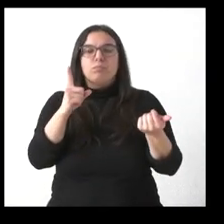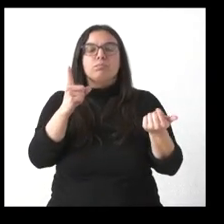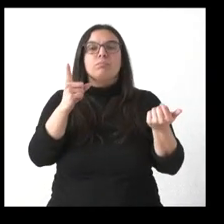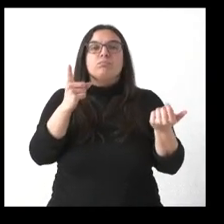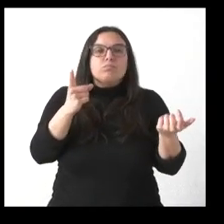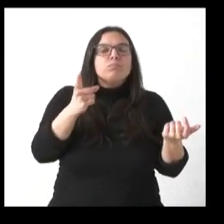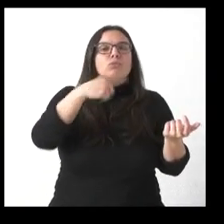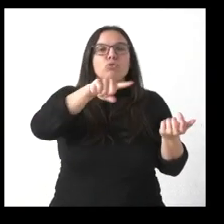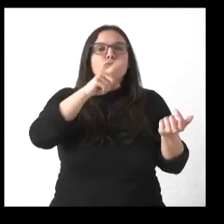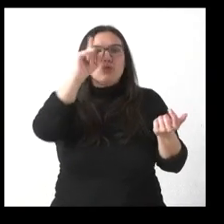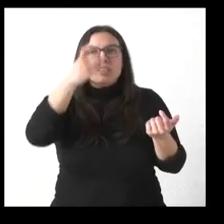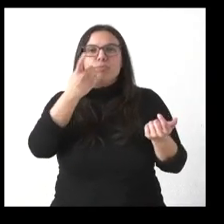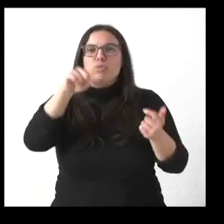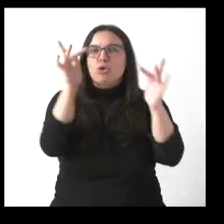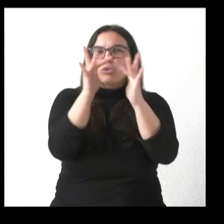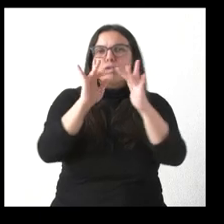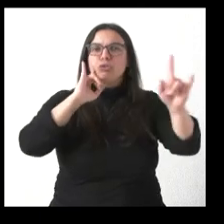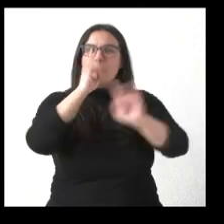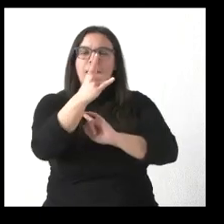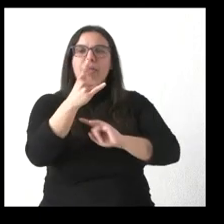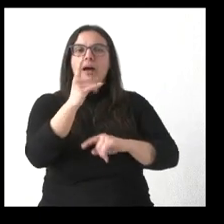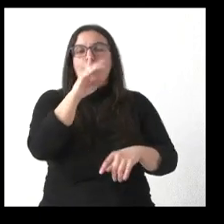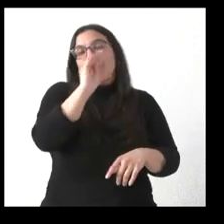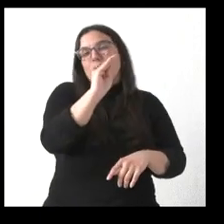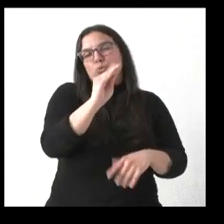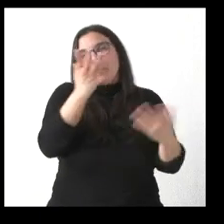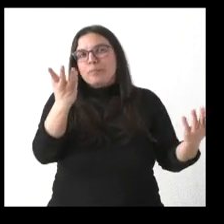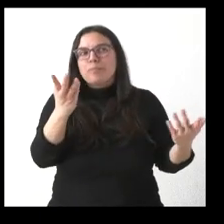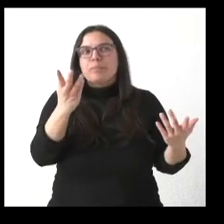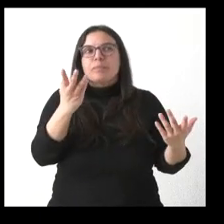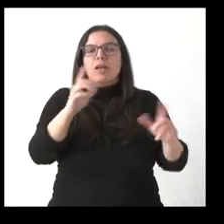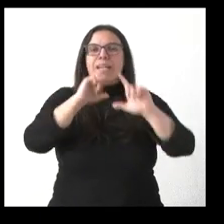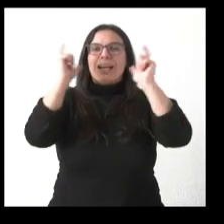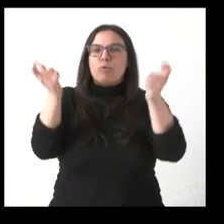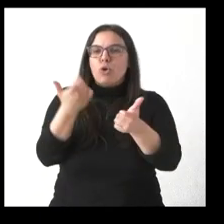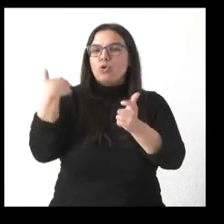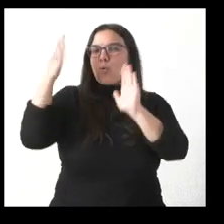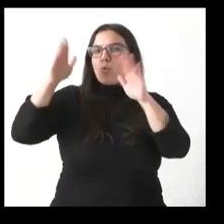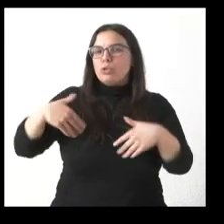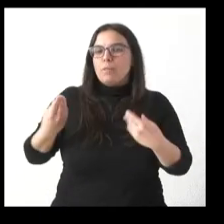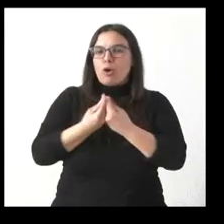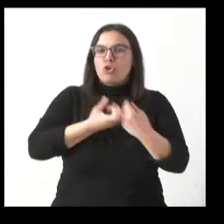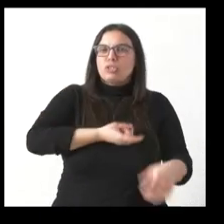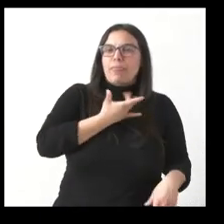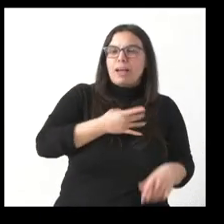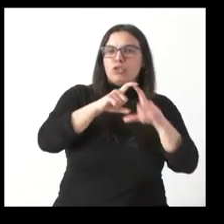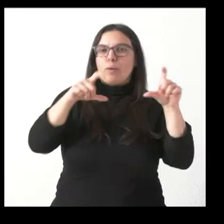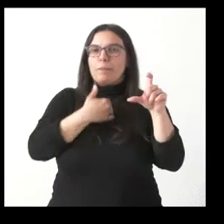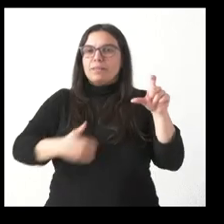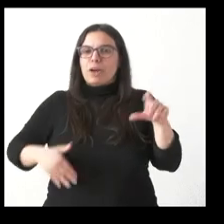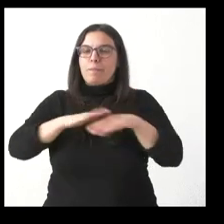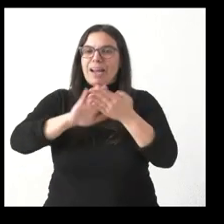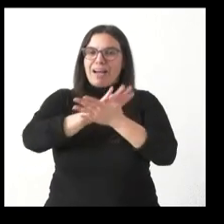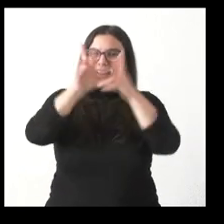algún contacto, alguna llamada o por preguntárselo de otra forma, desde cuándo no se reúnen con los agentes sociales, con los representantes, para hablar en